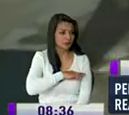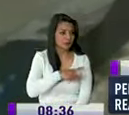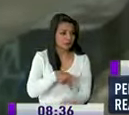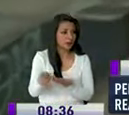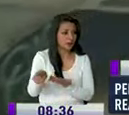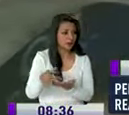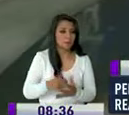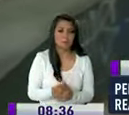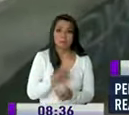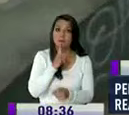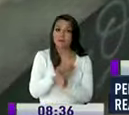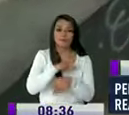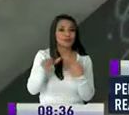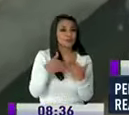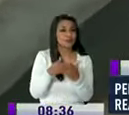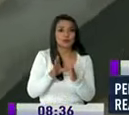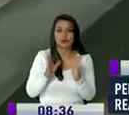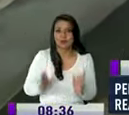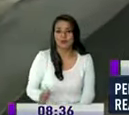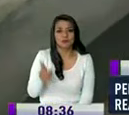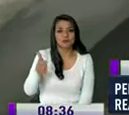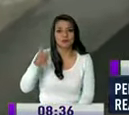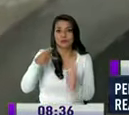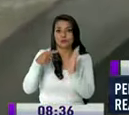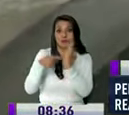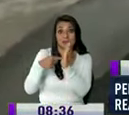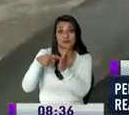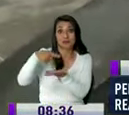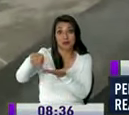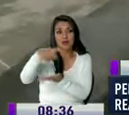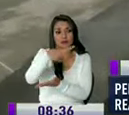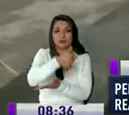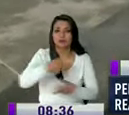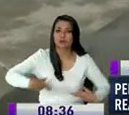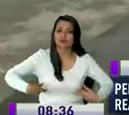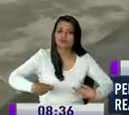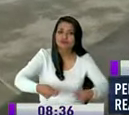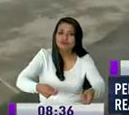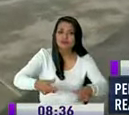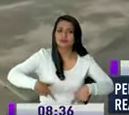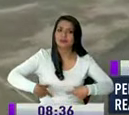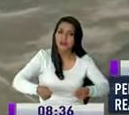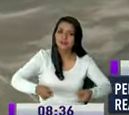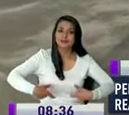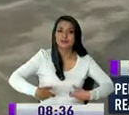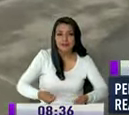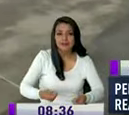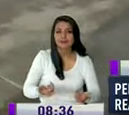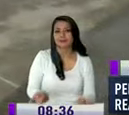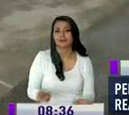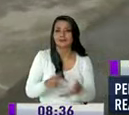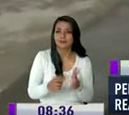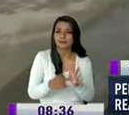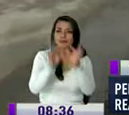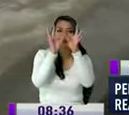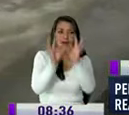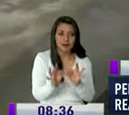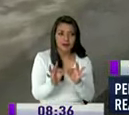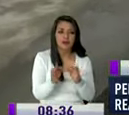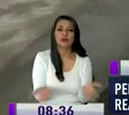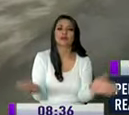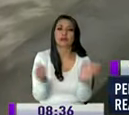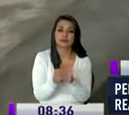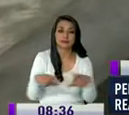así es nos cuesta a todos los ciudadanos la verdad y este es un gasto innecesario debido a que es del